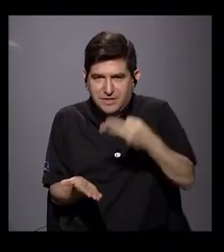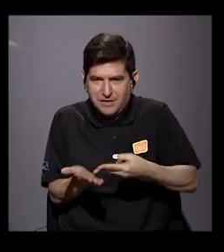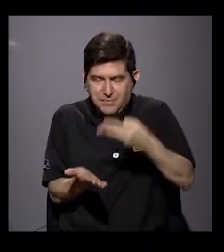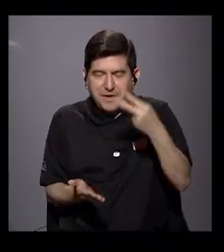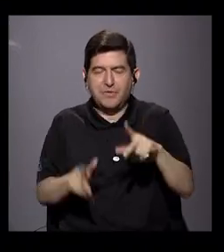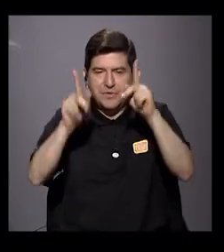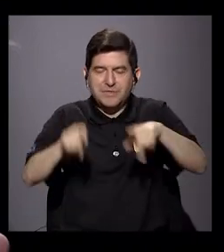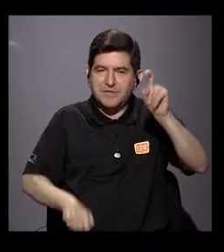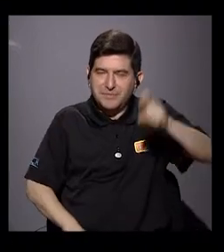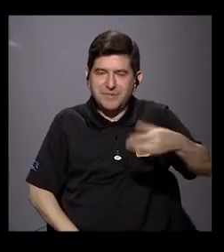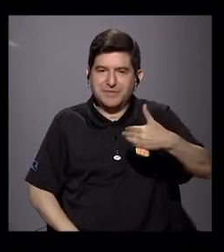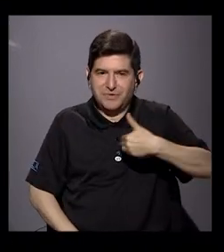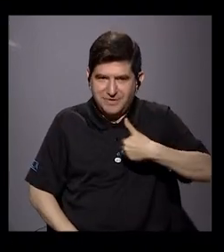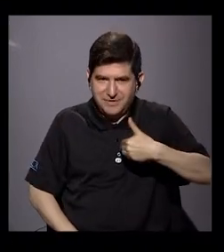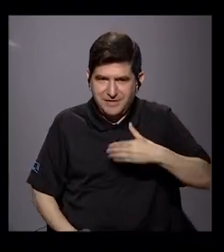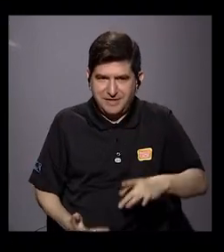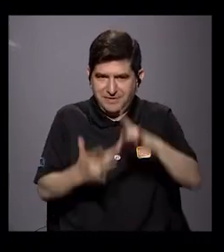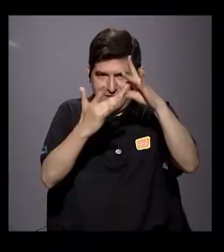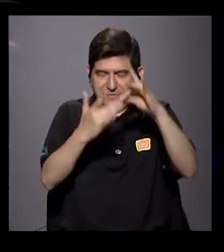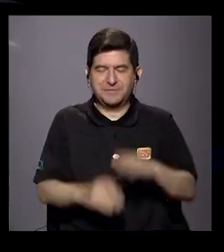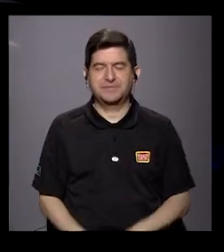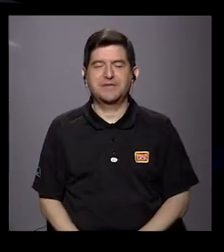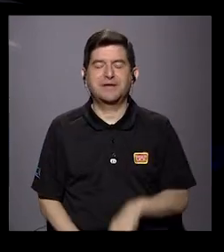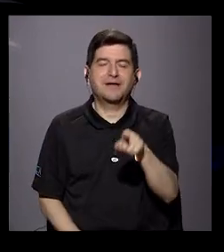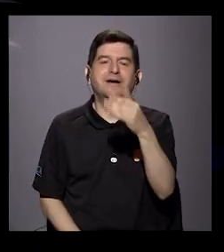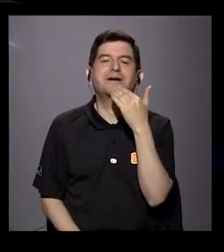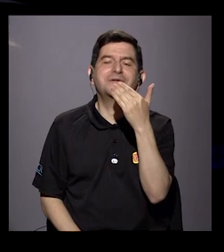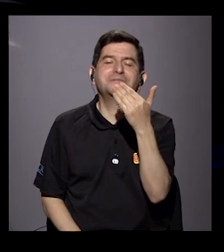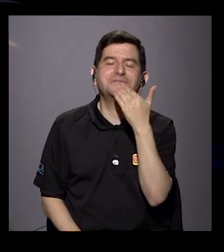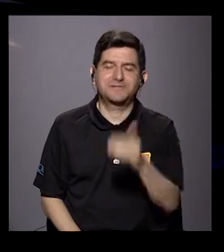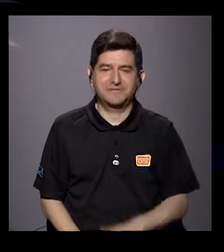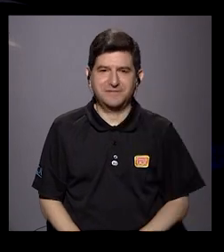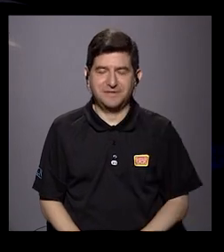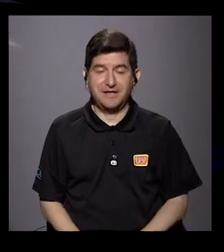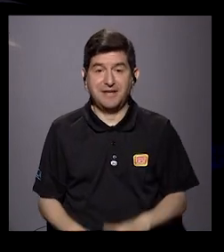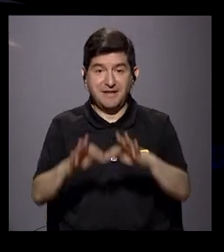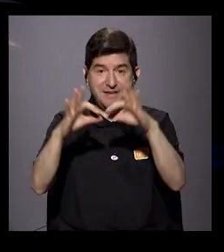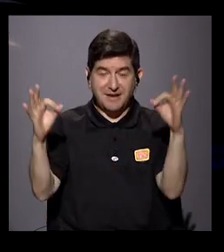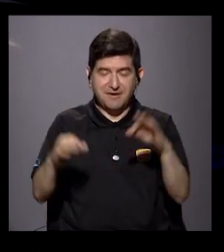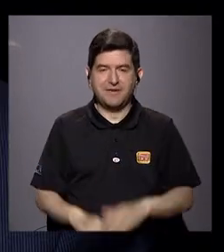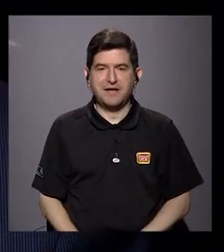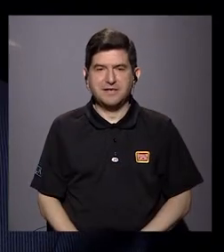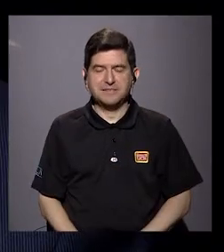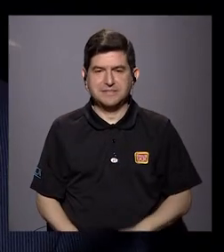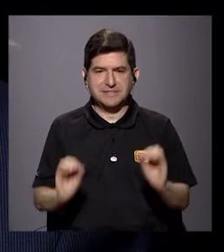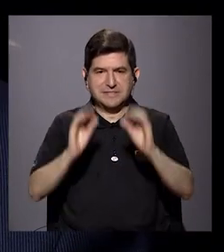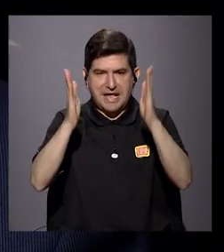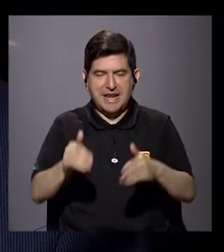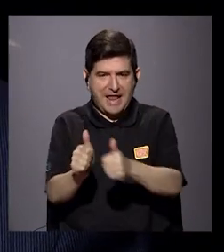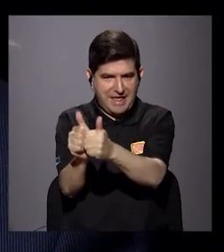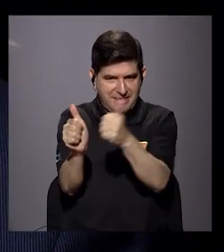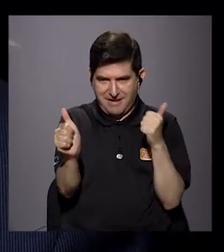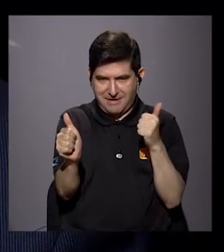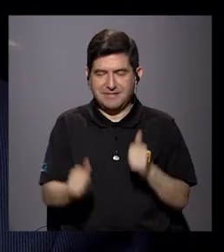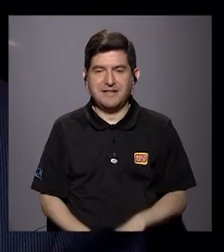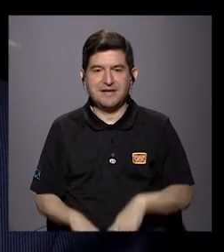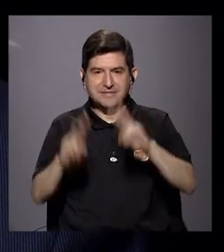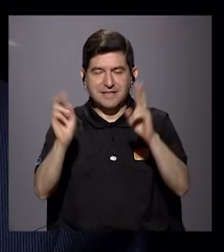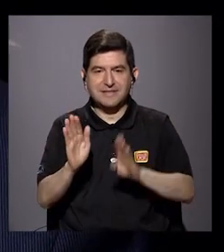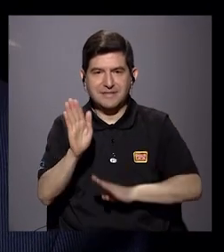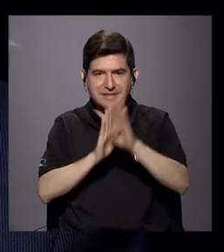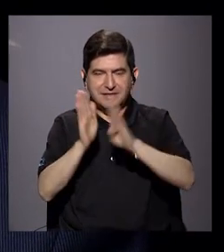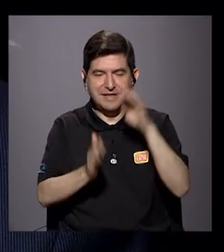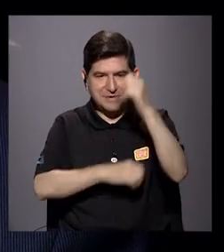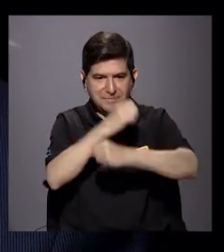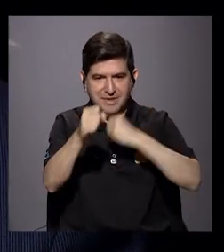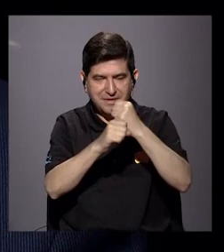más necesitados y necesitadas. Bueno, a las gracias. Y aquí la frase es no dejar a nadie atrás. Esa la gran frase del tema del